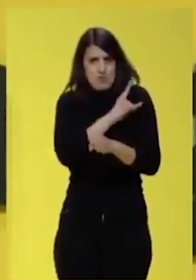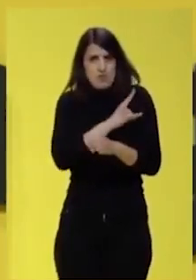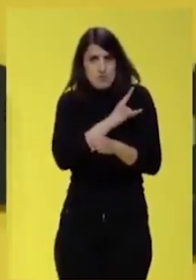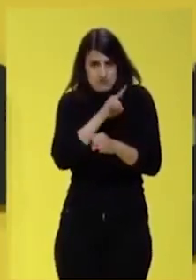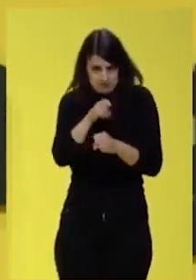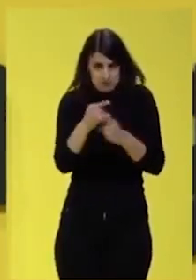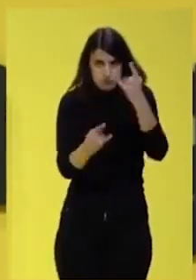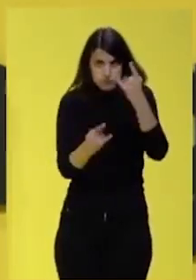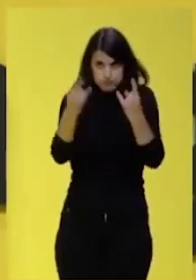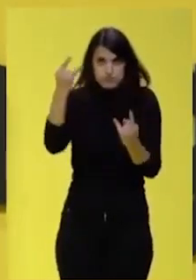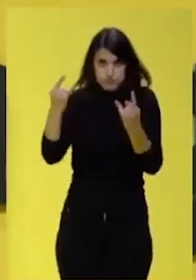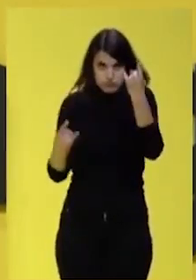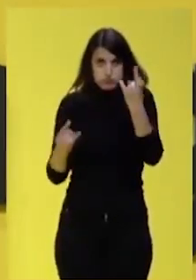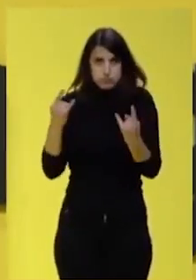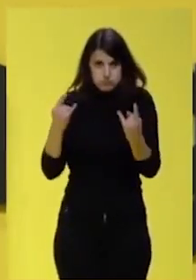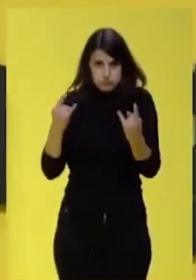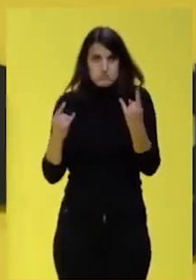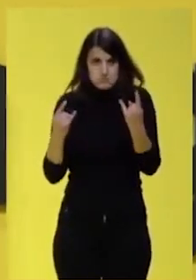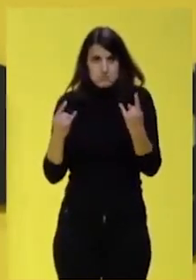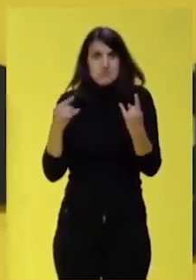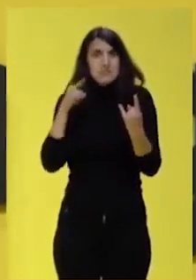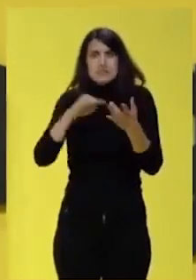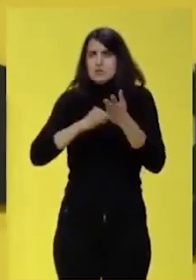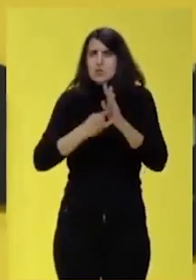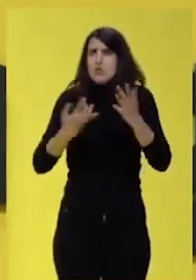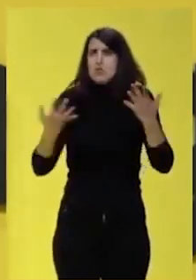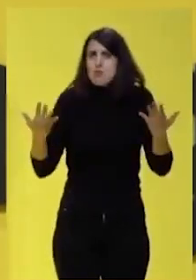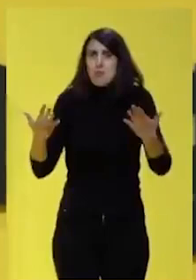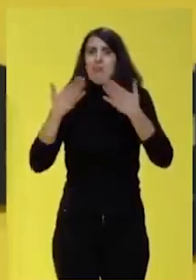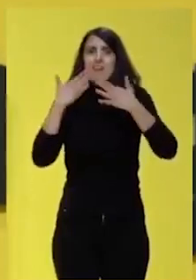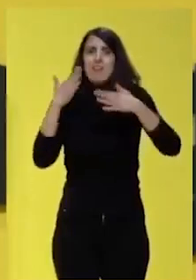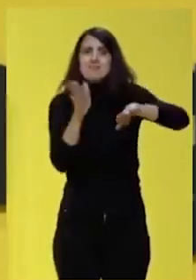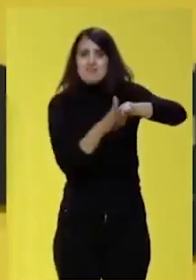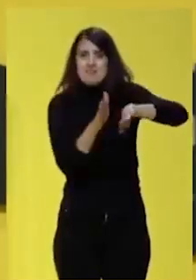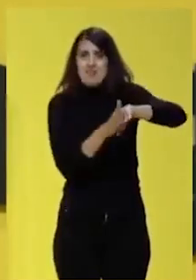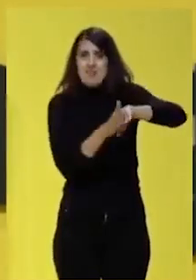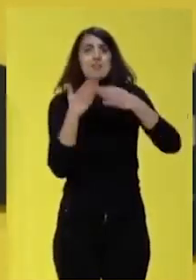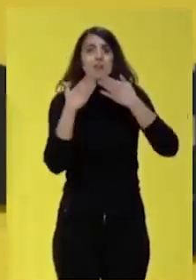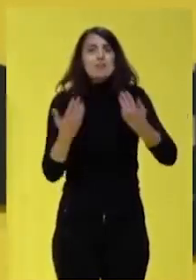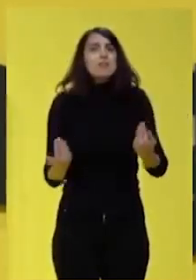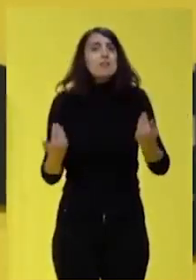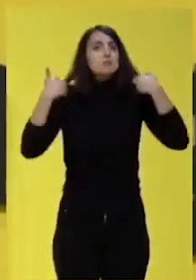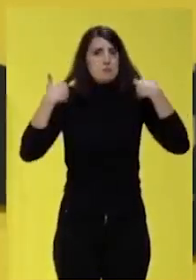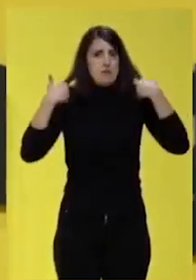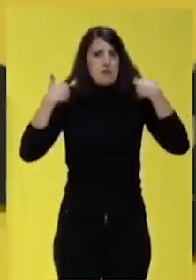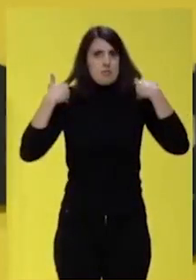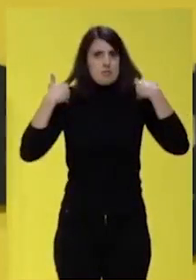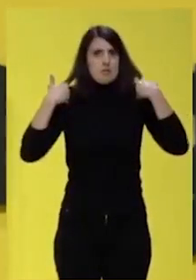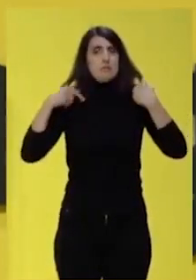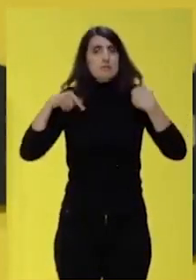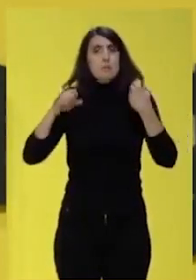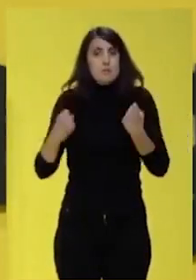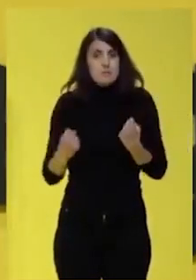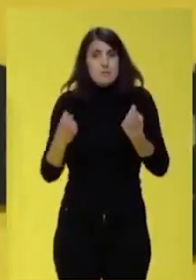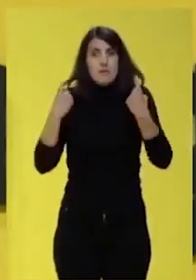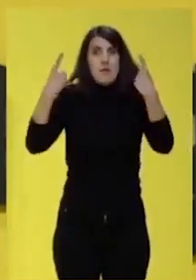está sucediendo. Y a esto solo se le pone remedio desde la izquierda y desde la responsabilidad. Por primera vez las